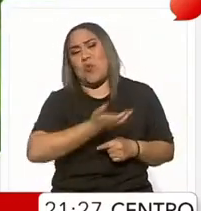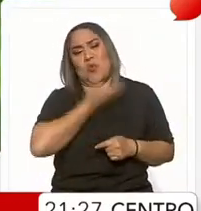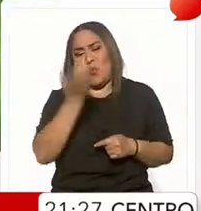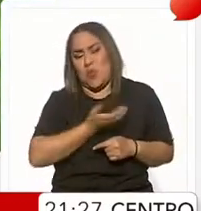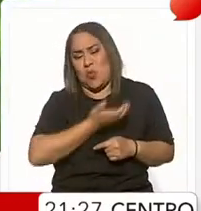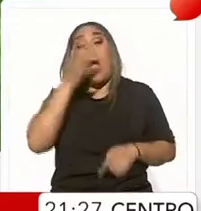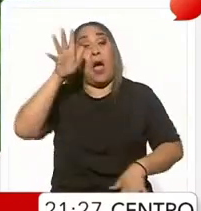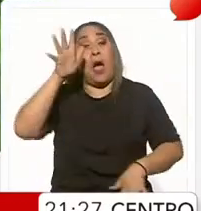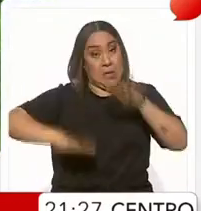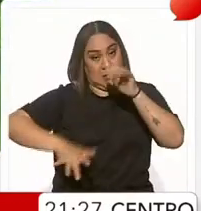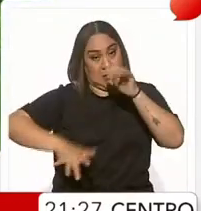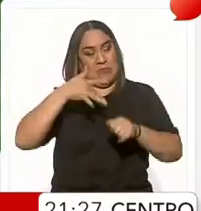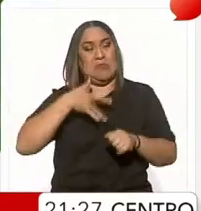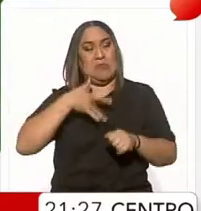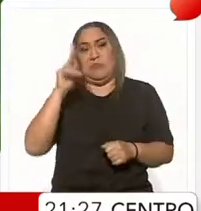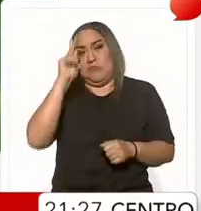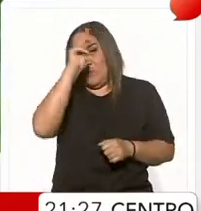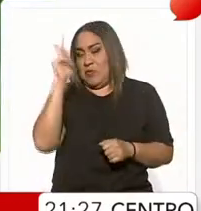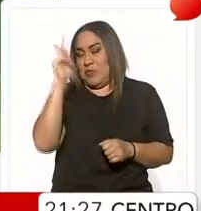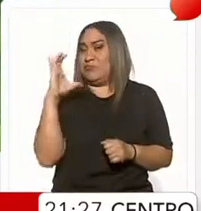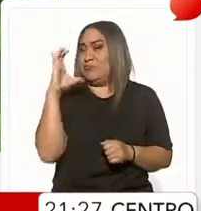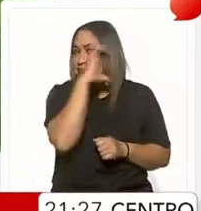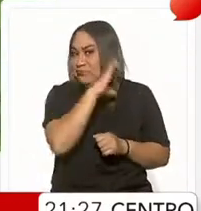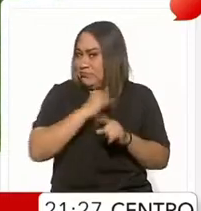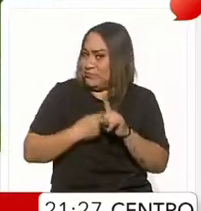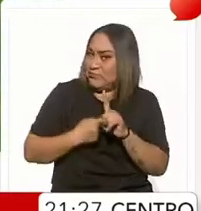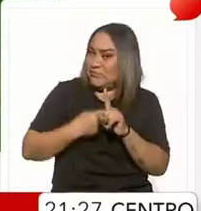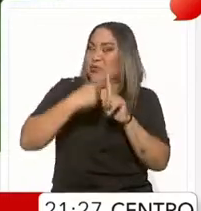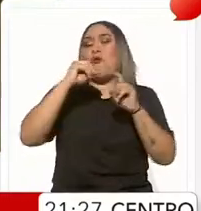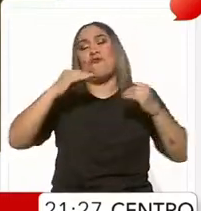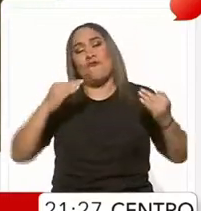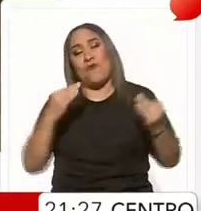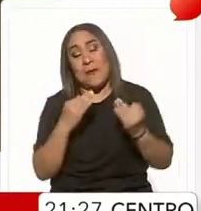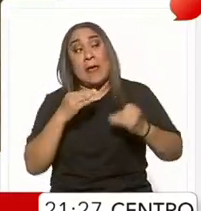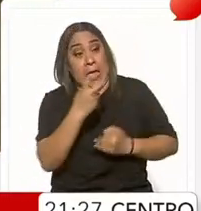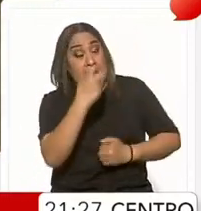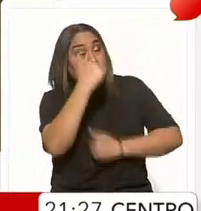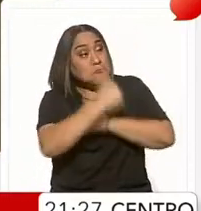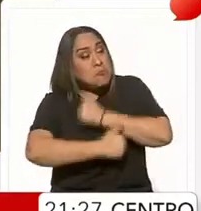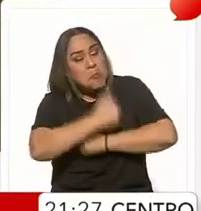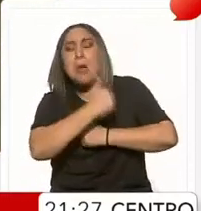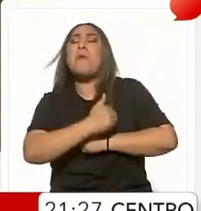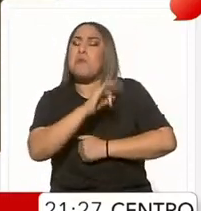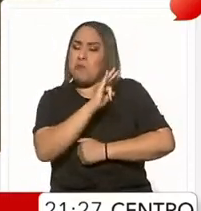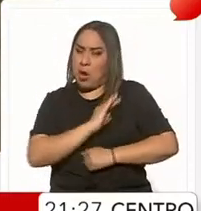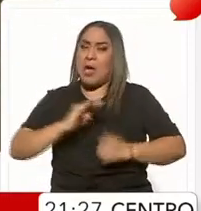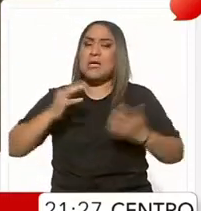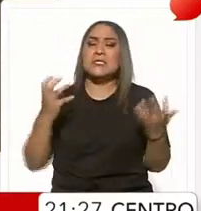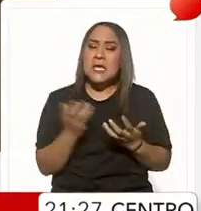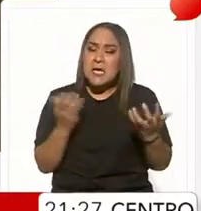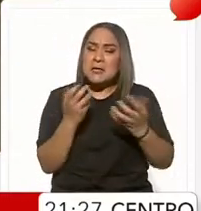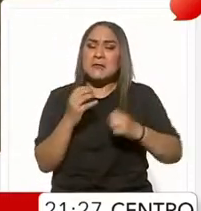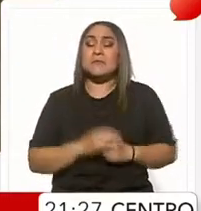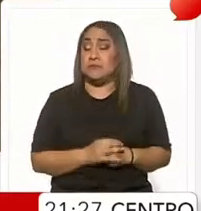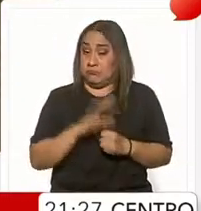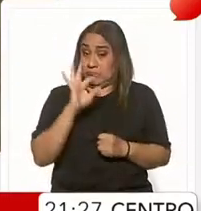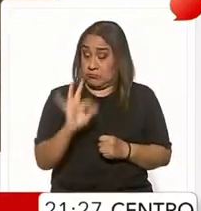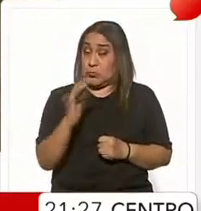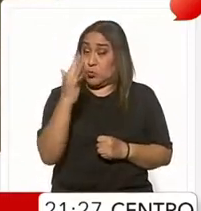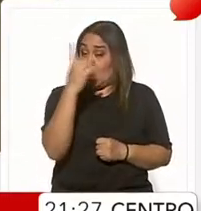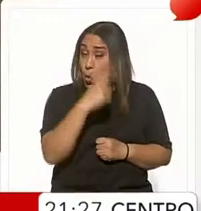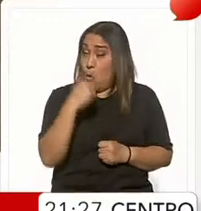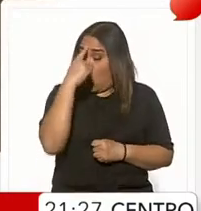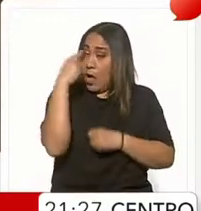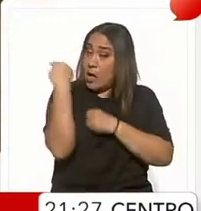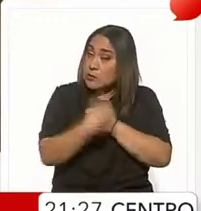bajo condiciones climatológicas extremas. Y esta competencia no fue la excepción, pues luego de más de 50 horas